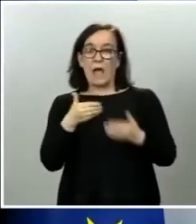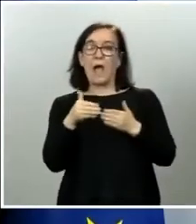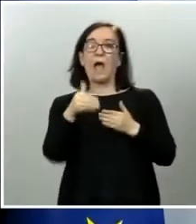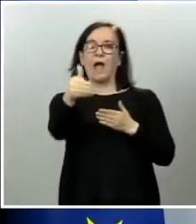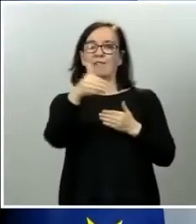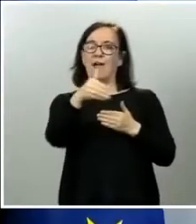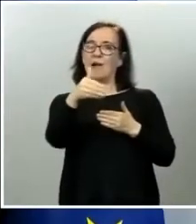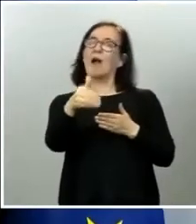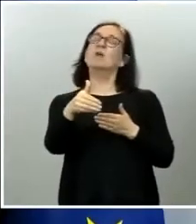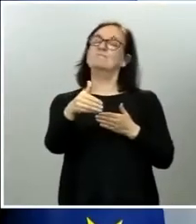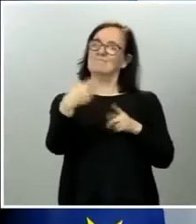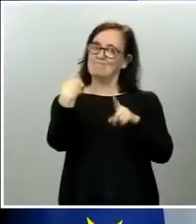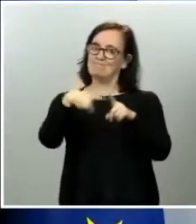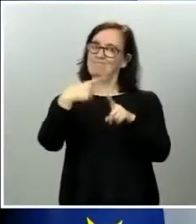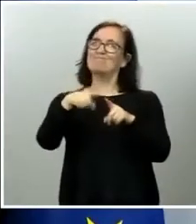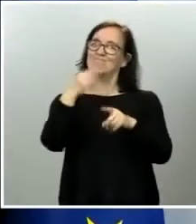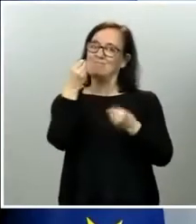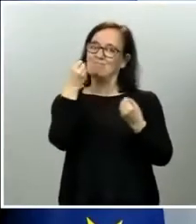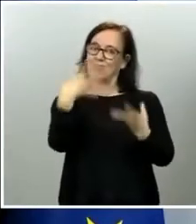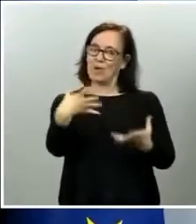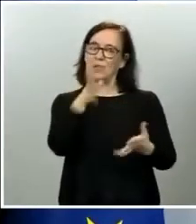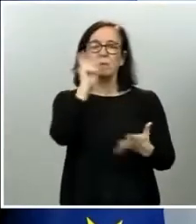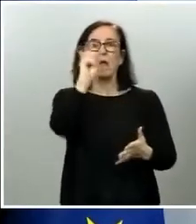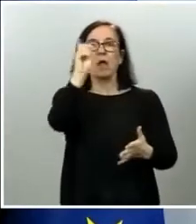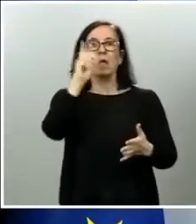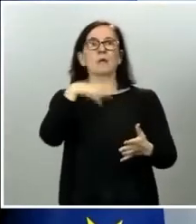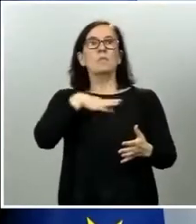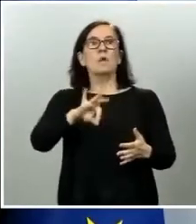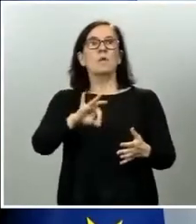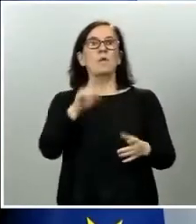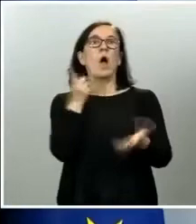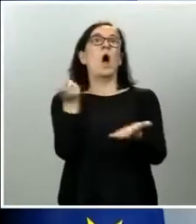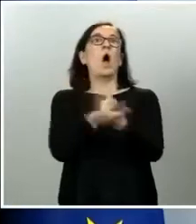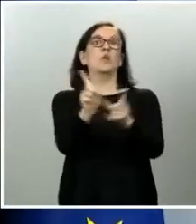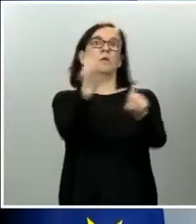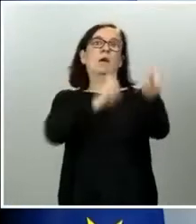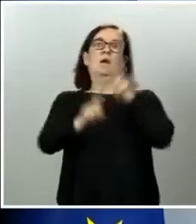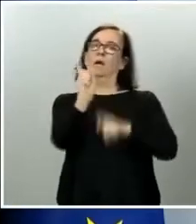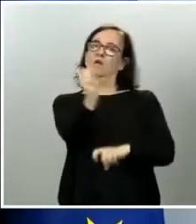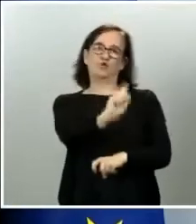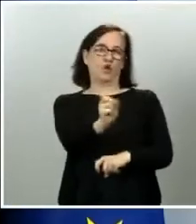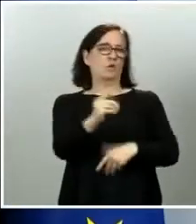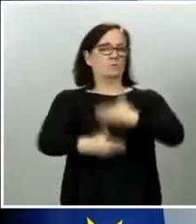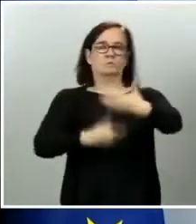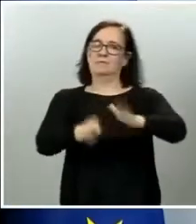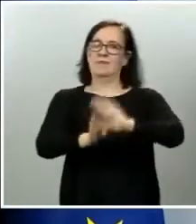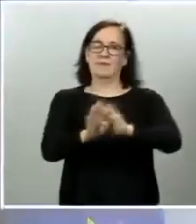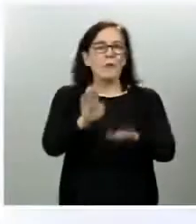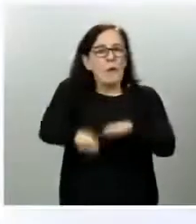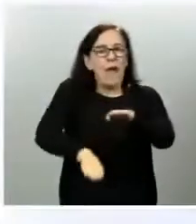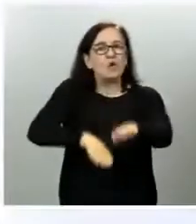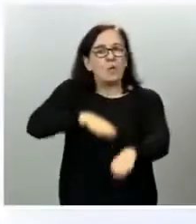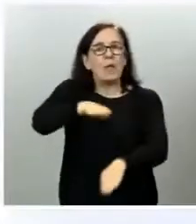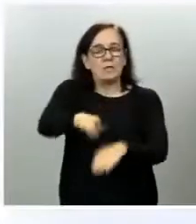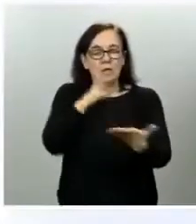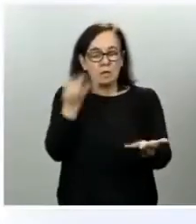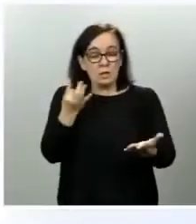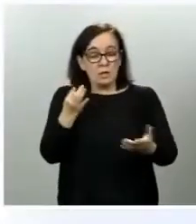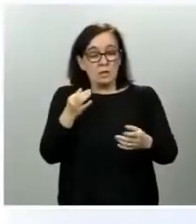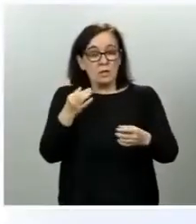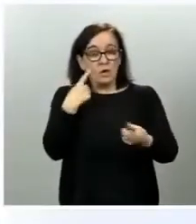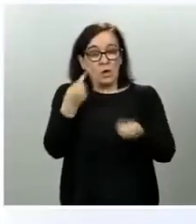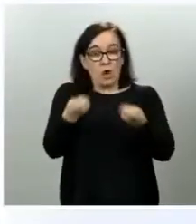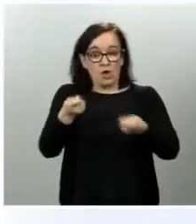y ahora lo que no nos podemos permitir es volver para atrás y entonces ahora controlar la movilidad en estos momentos